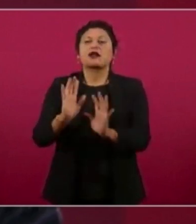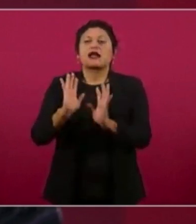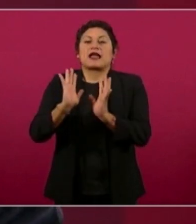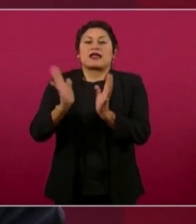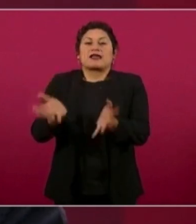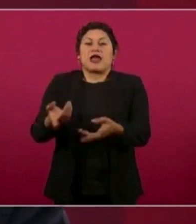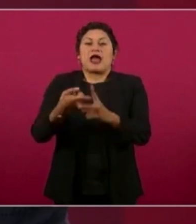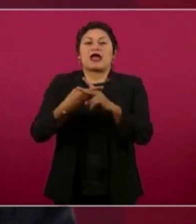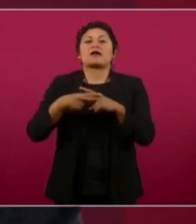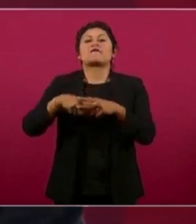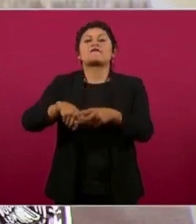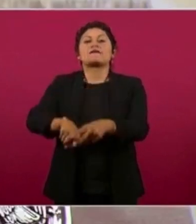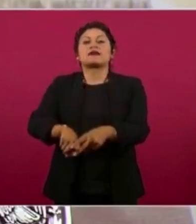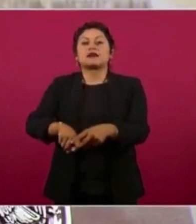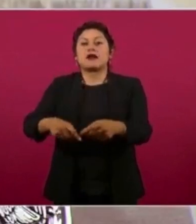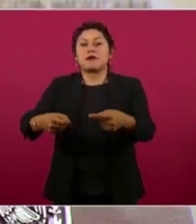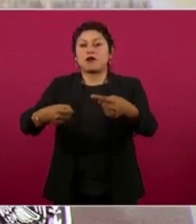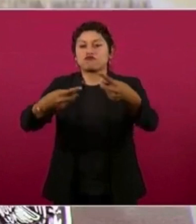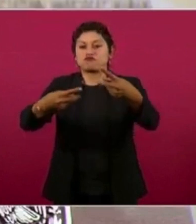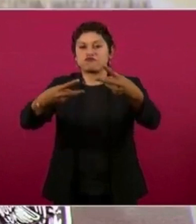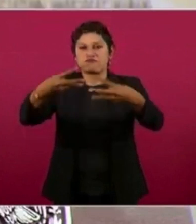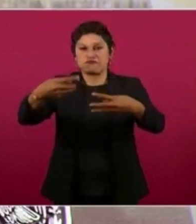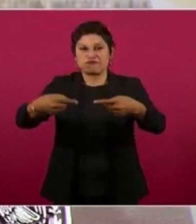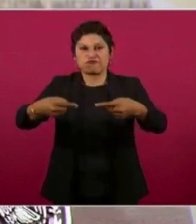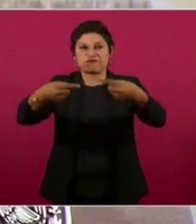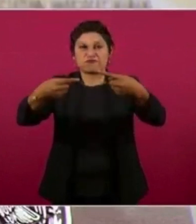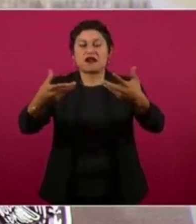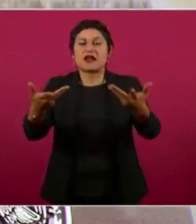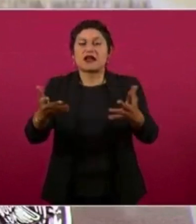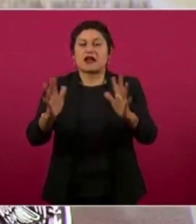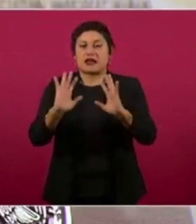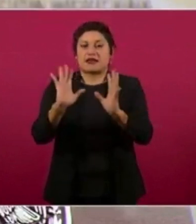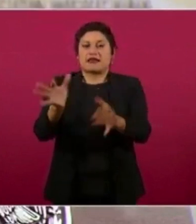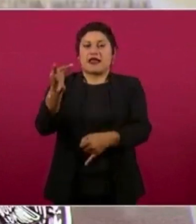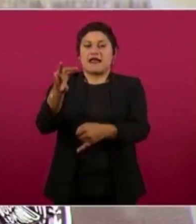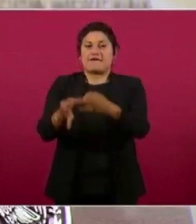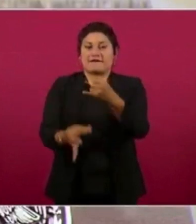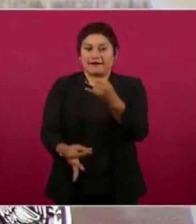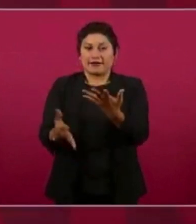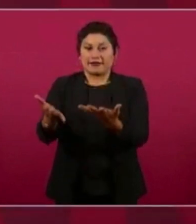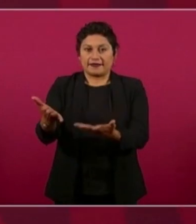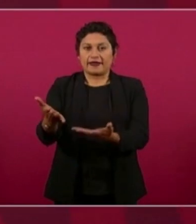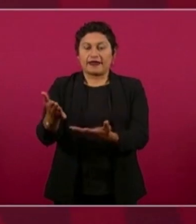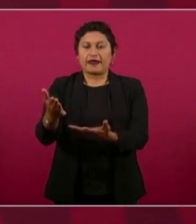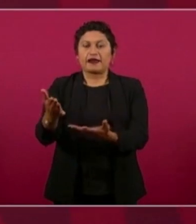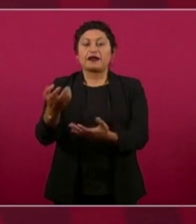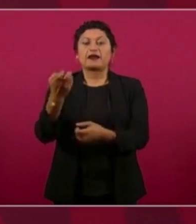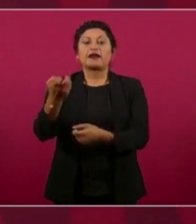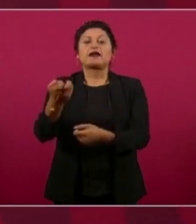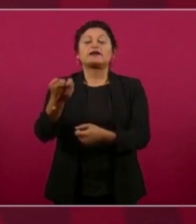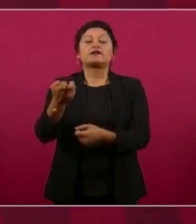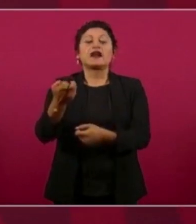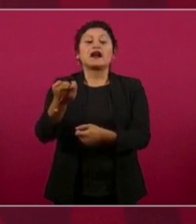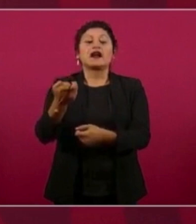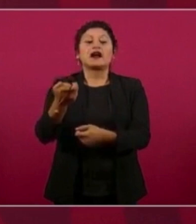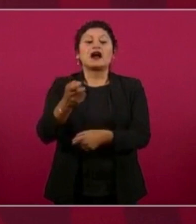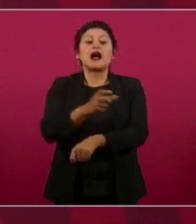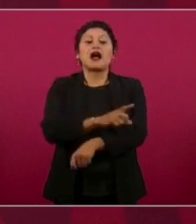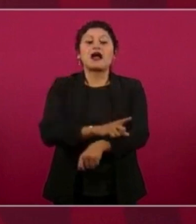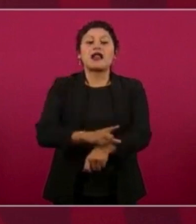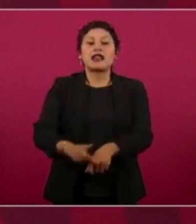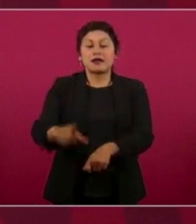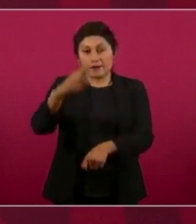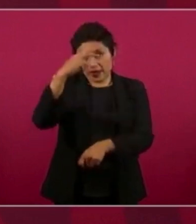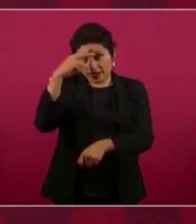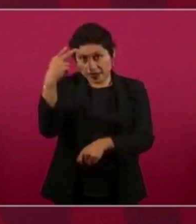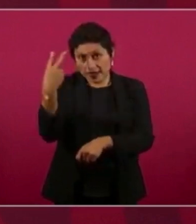Están los juegos finales de la Liga Mexicana de